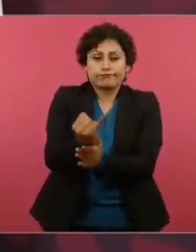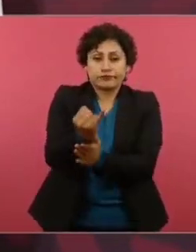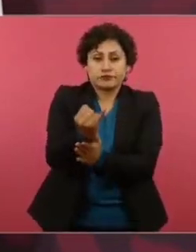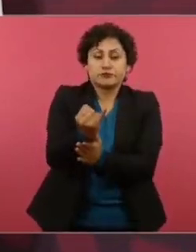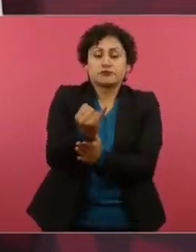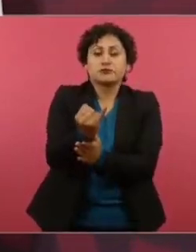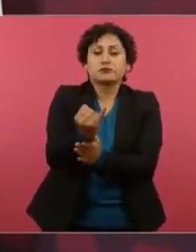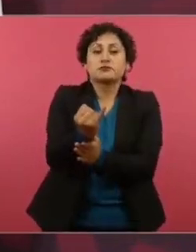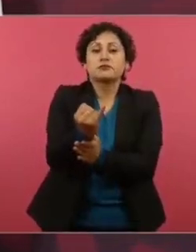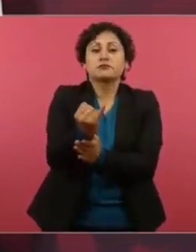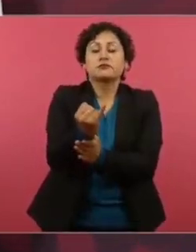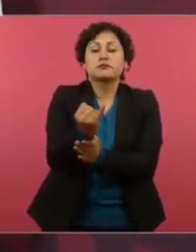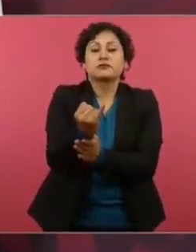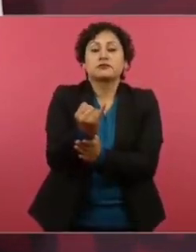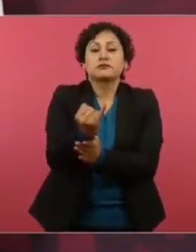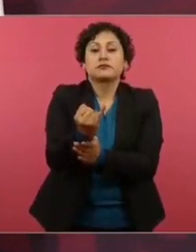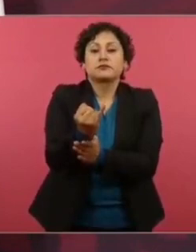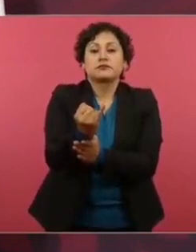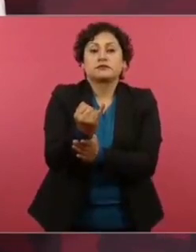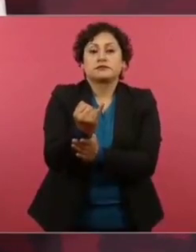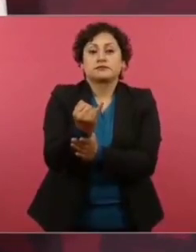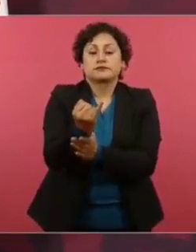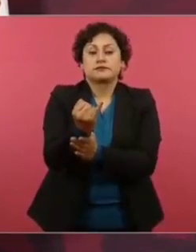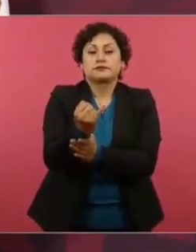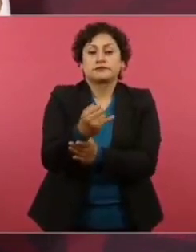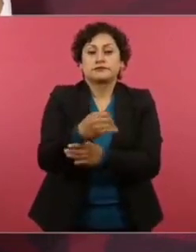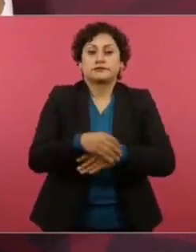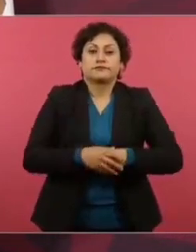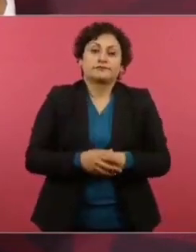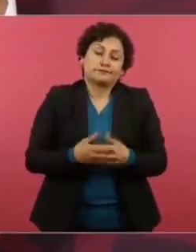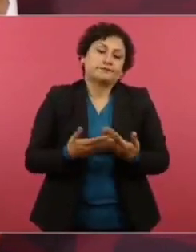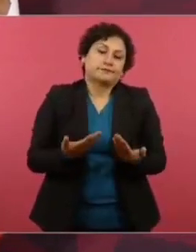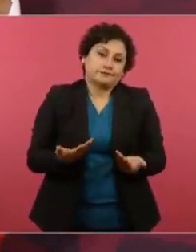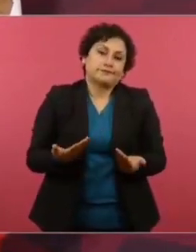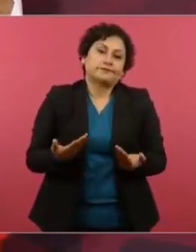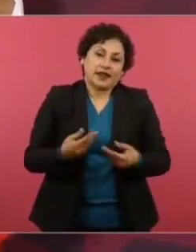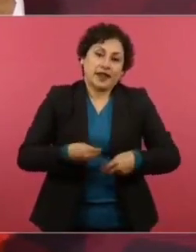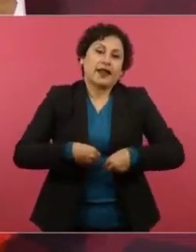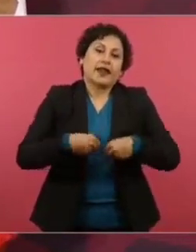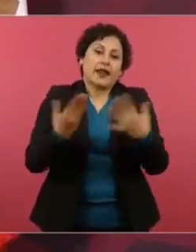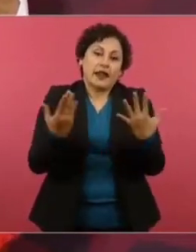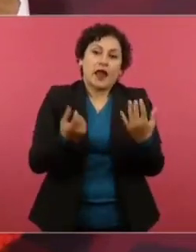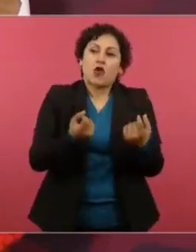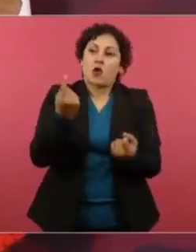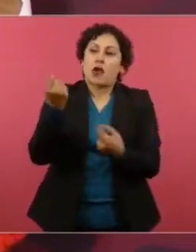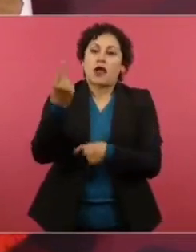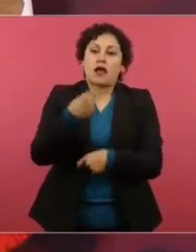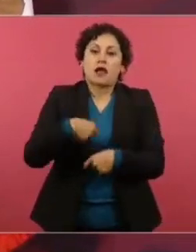pues hay inquietudes y